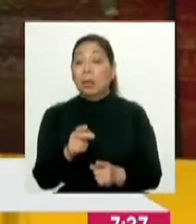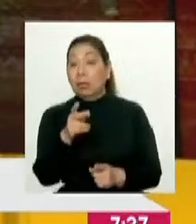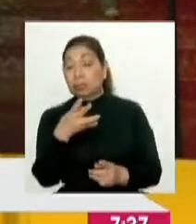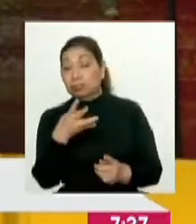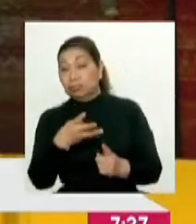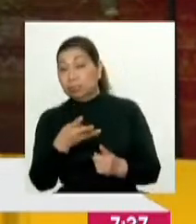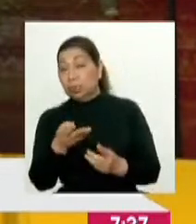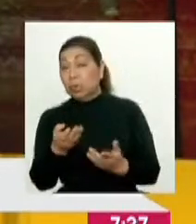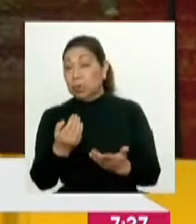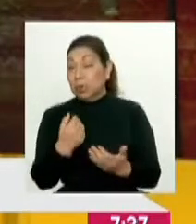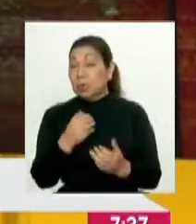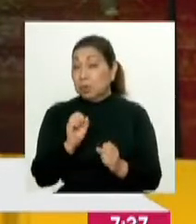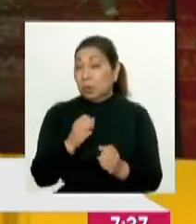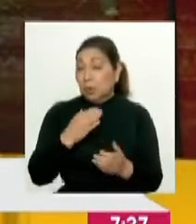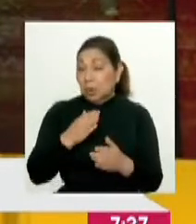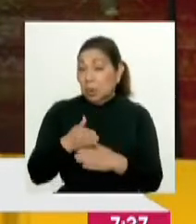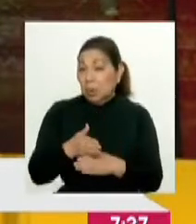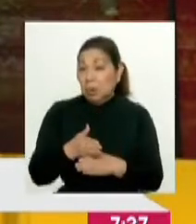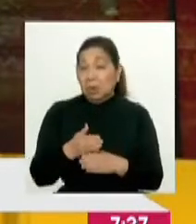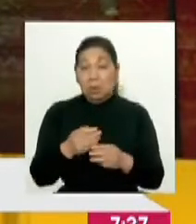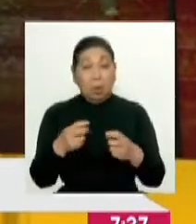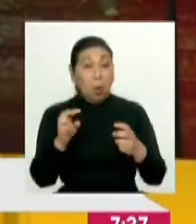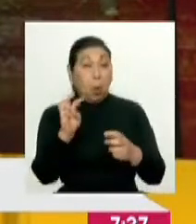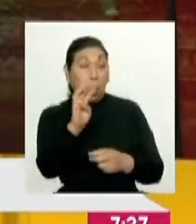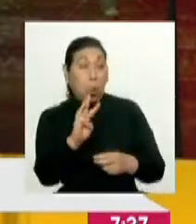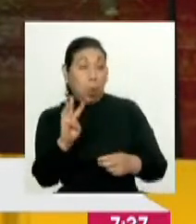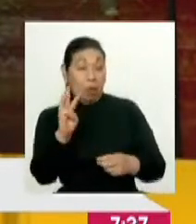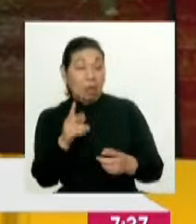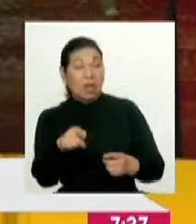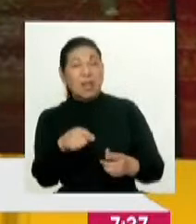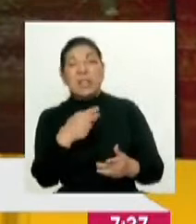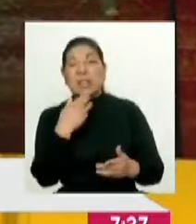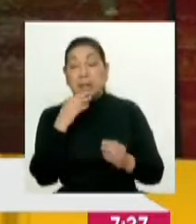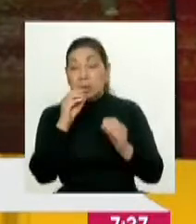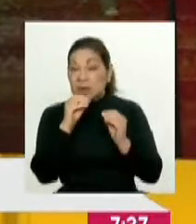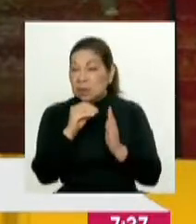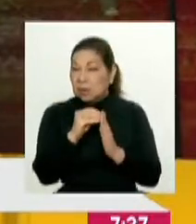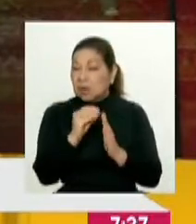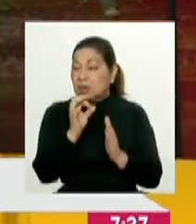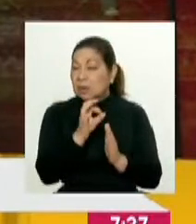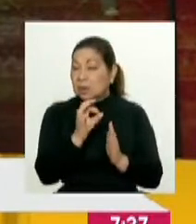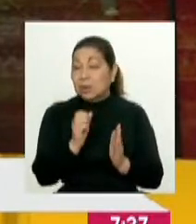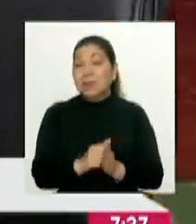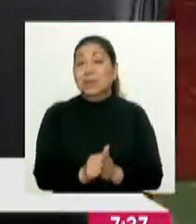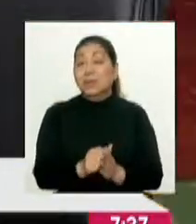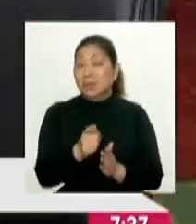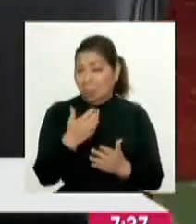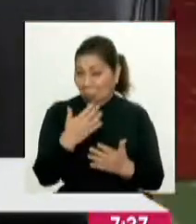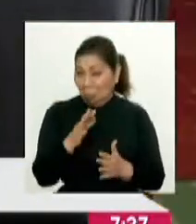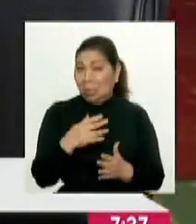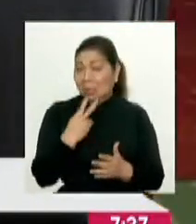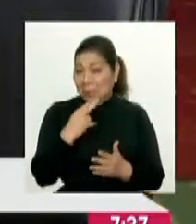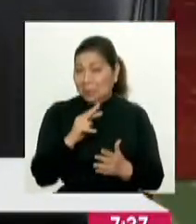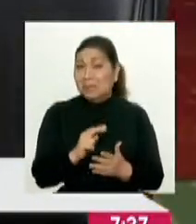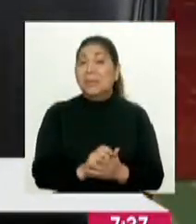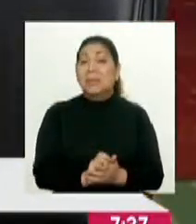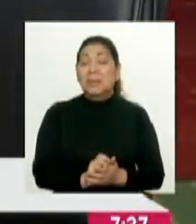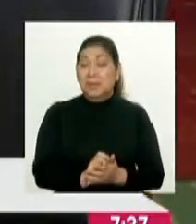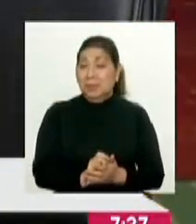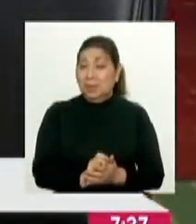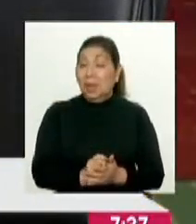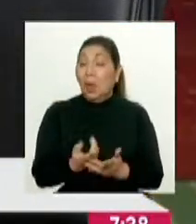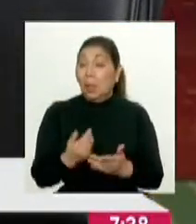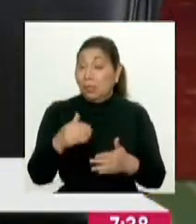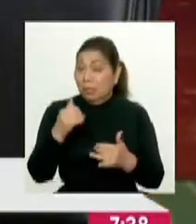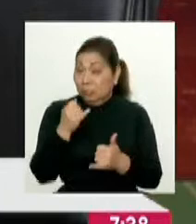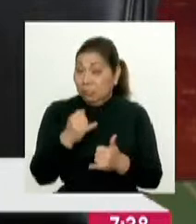esta información disponible. O vamos a poder ingresar al portal y ver quién ha cumplido y quién no. Ya la pueden ver. Desde ya hace... Candidato